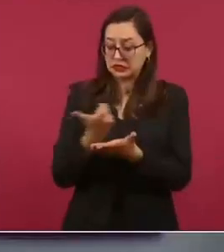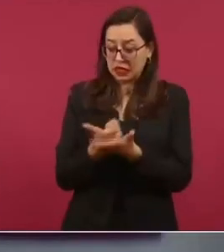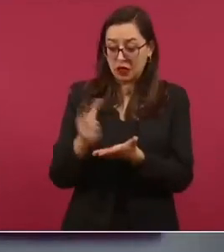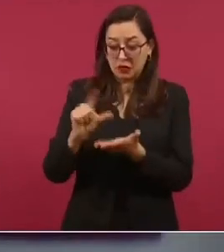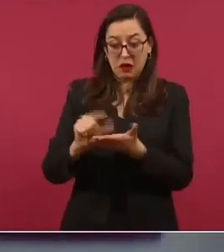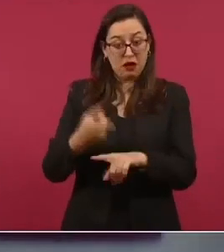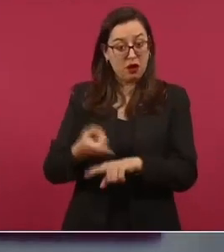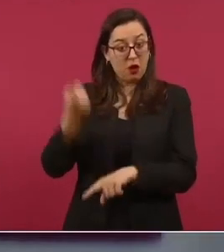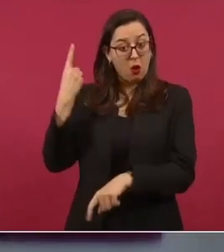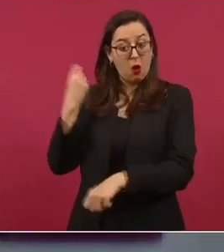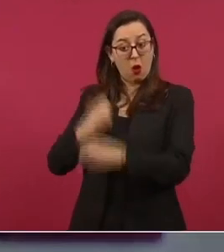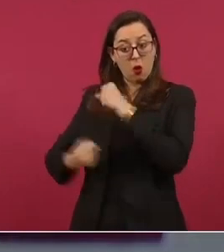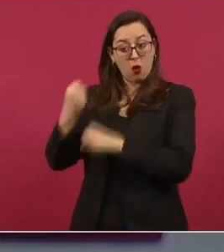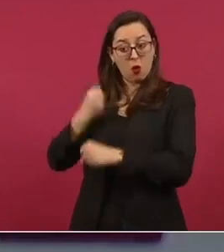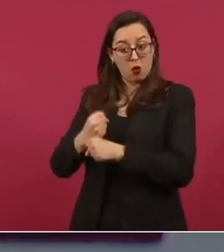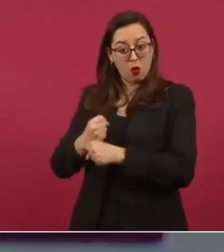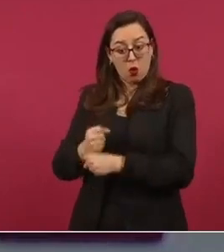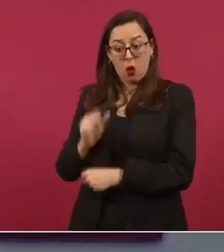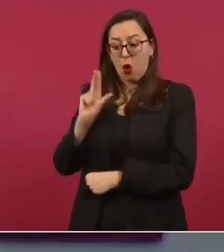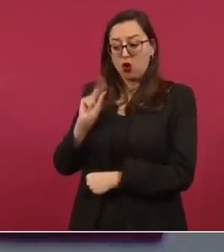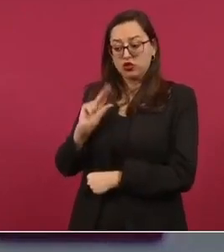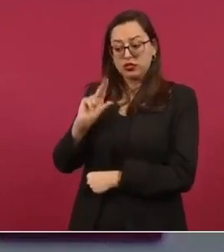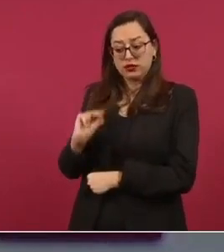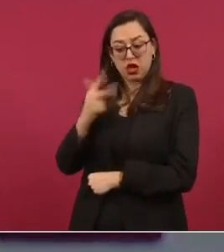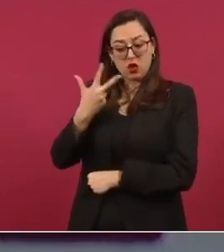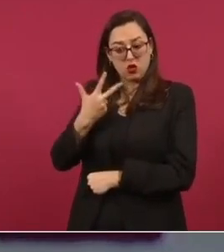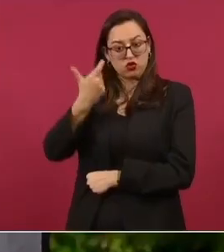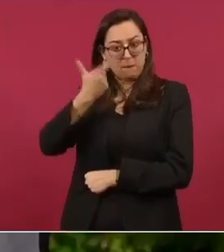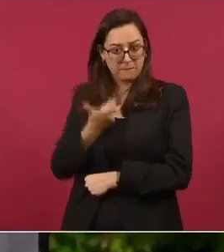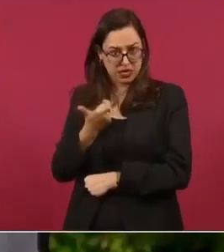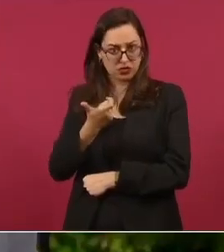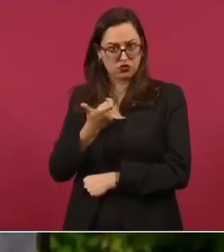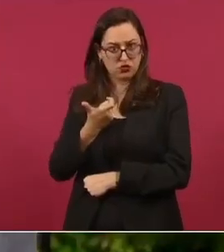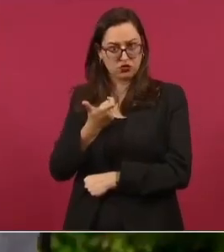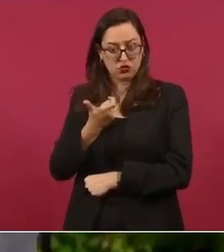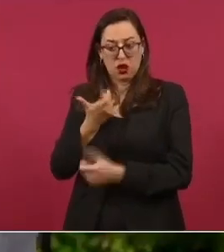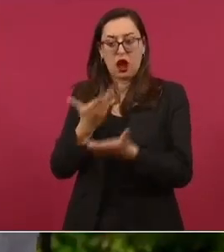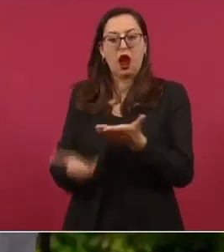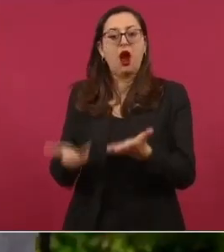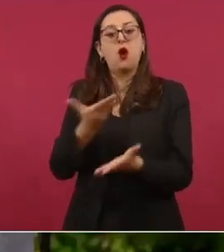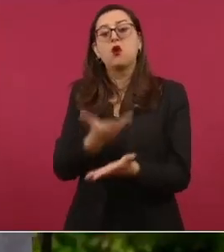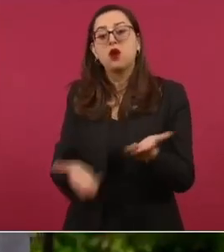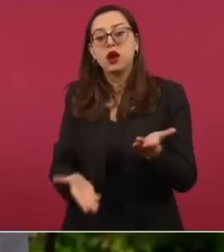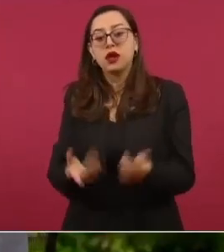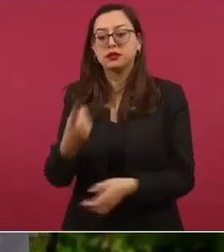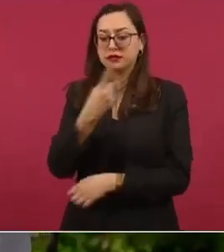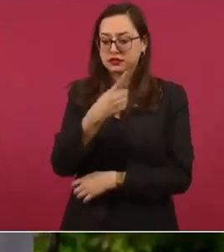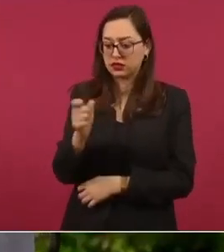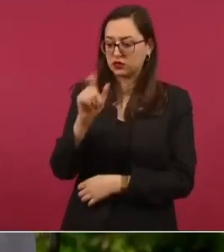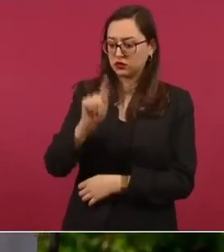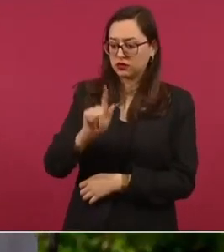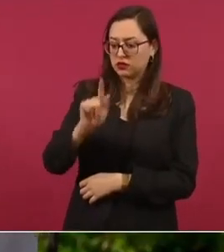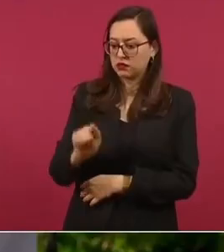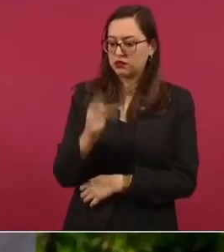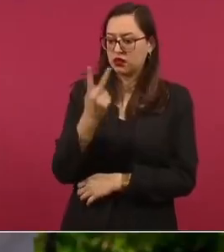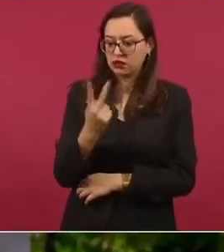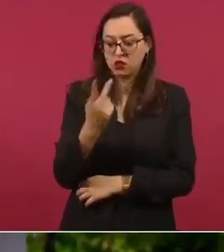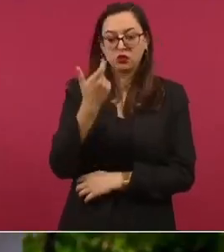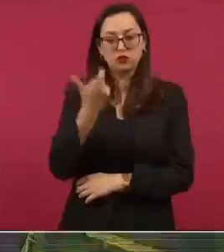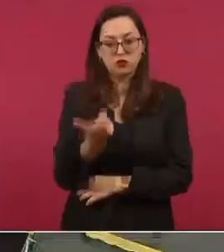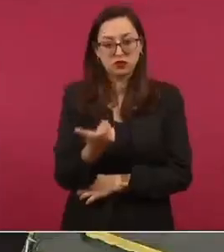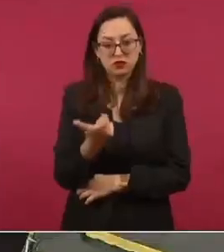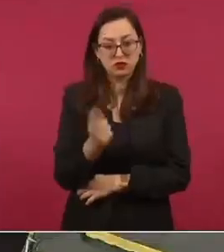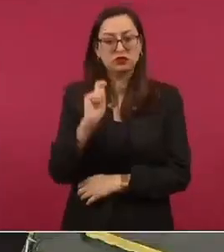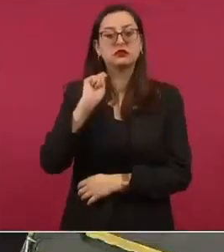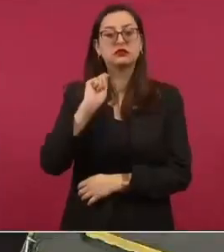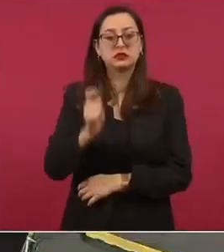de 88 pesos cuando llegamos al gobierno a 172 pesos un